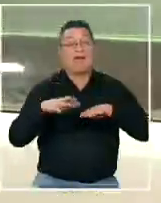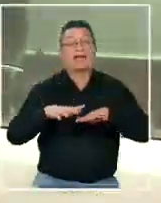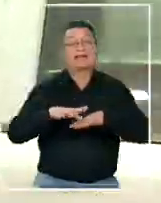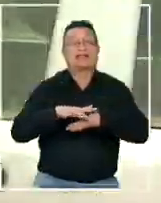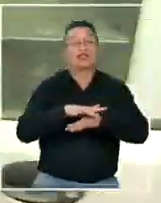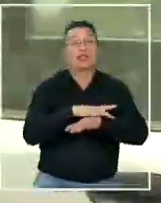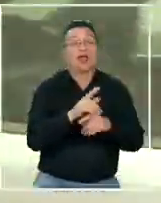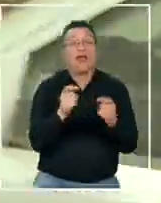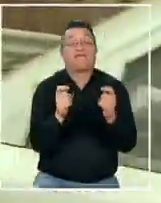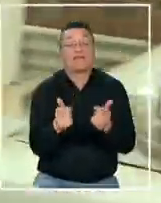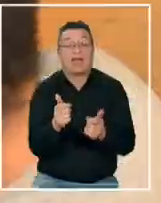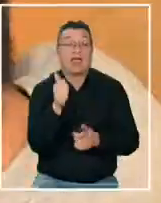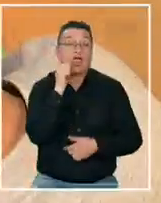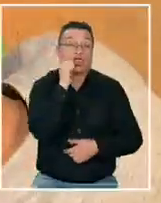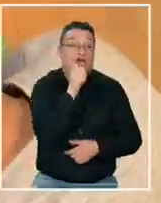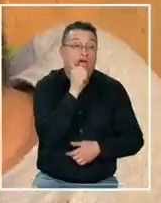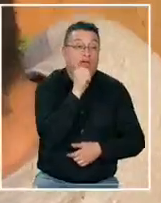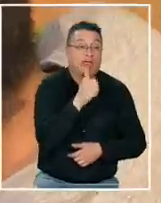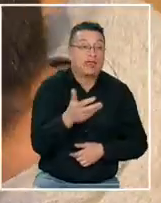habilidad de la vida diaria